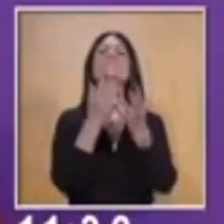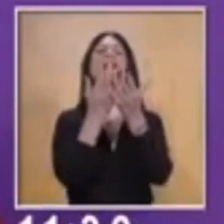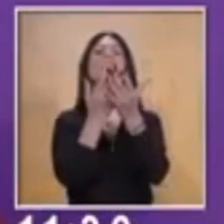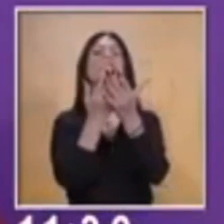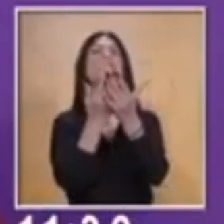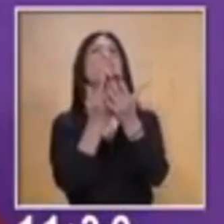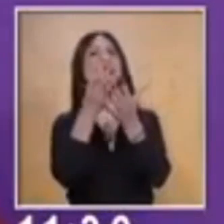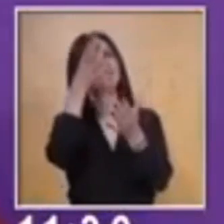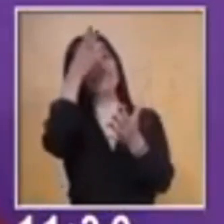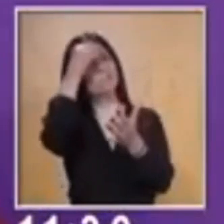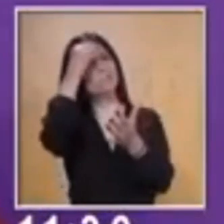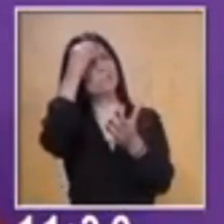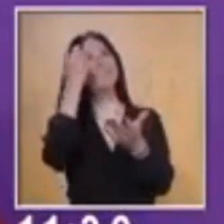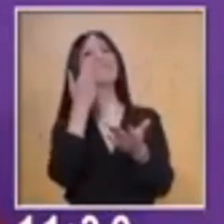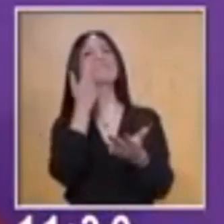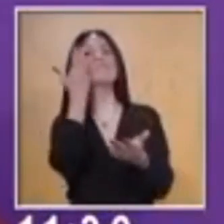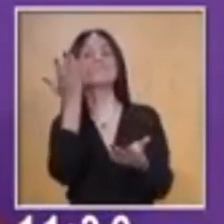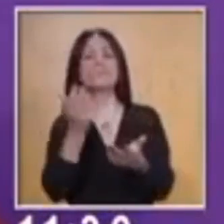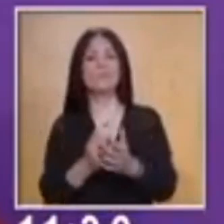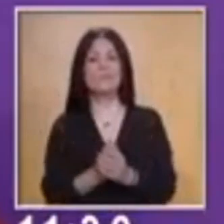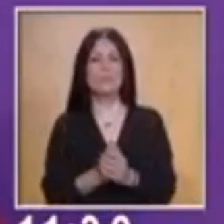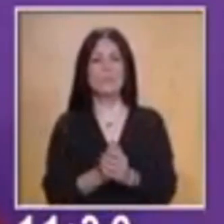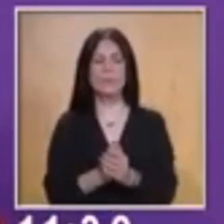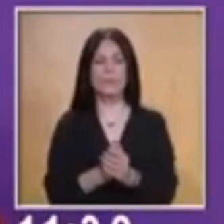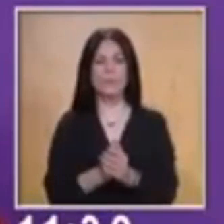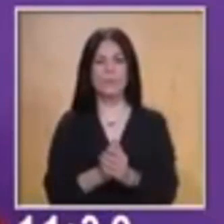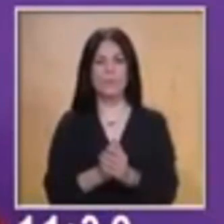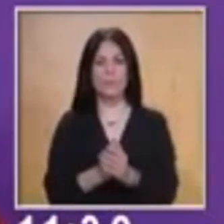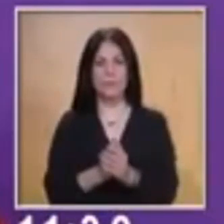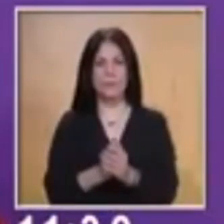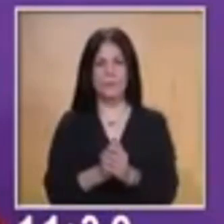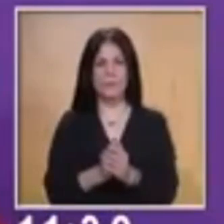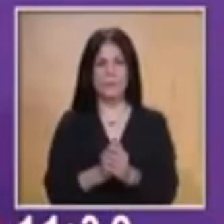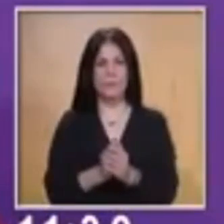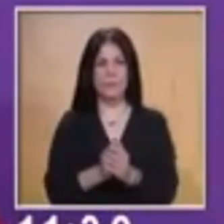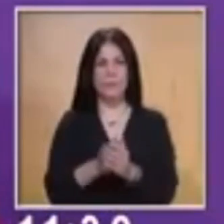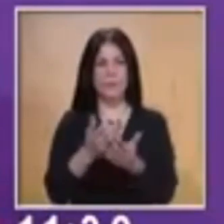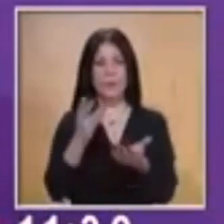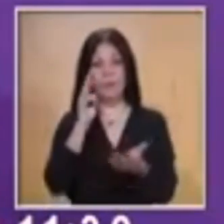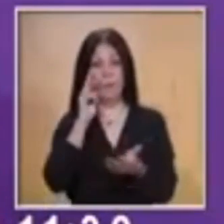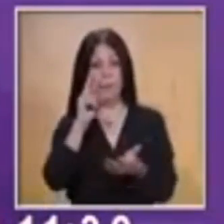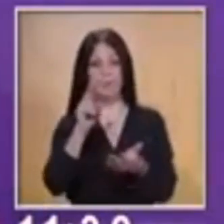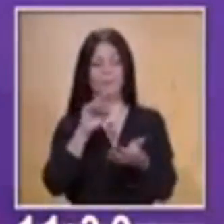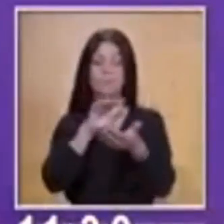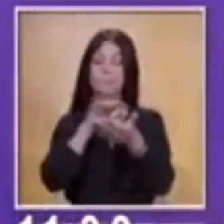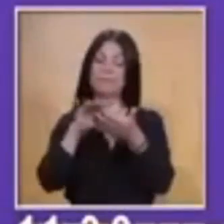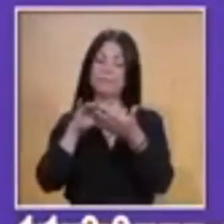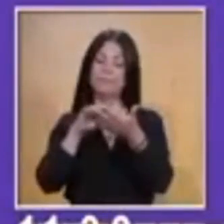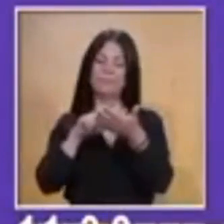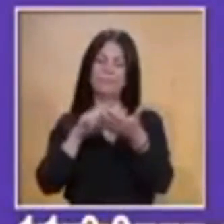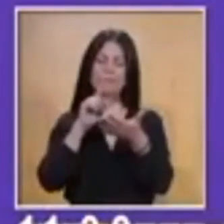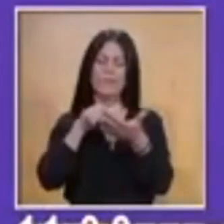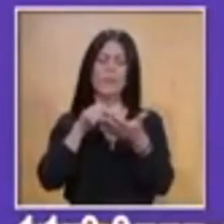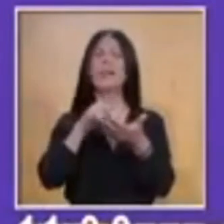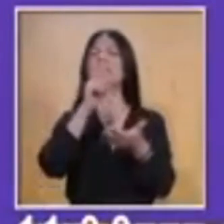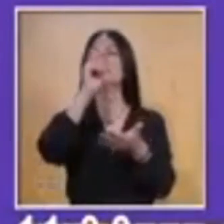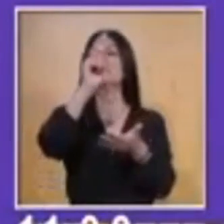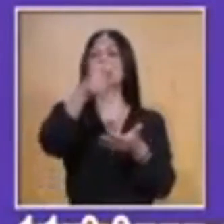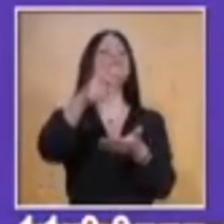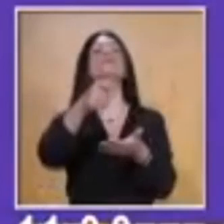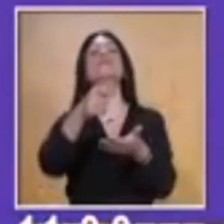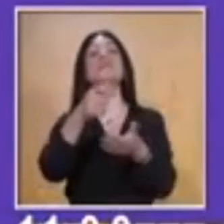para tercero. Y ahora vamos a apoyarnos para que lo leas junto conmigo. Para tercer grado dice,